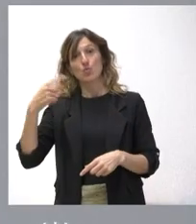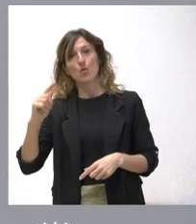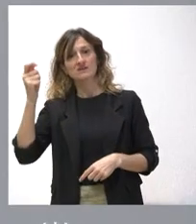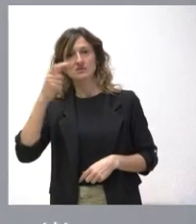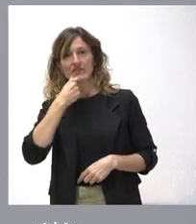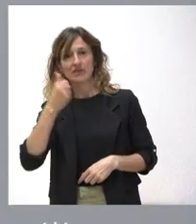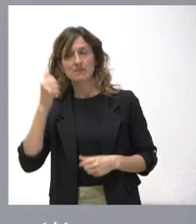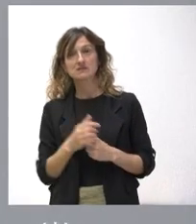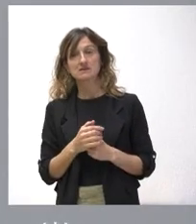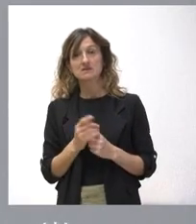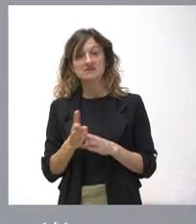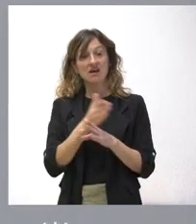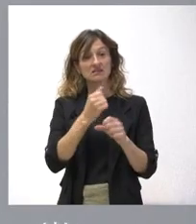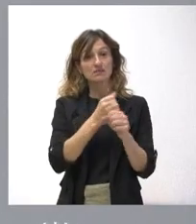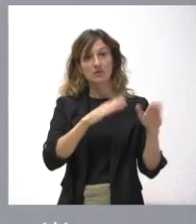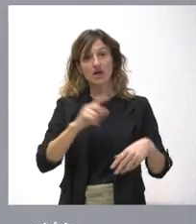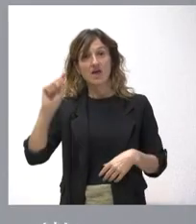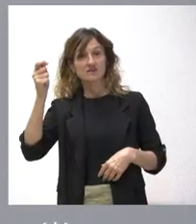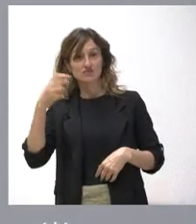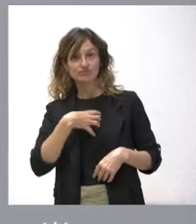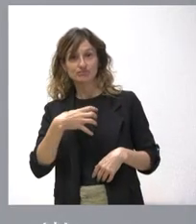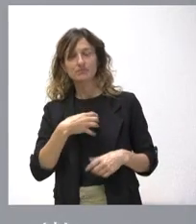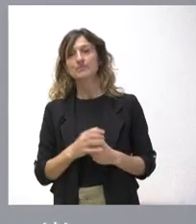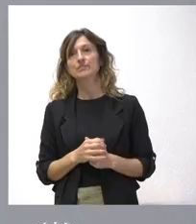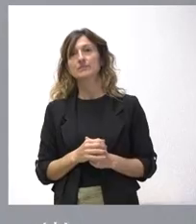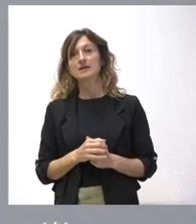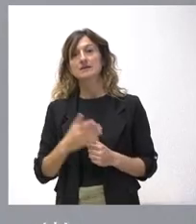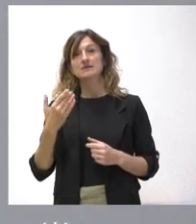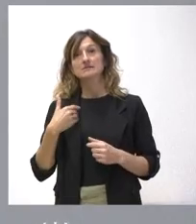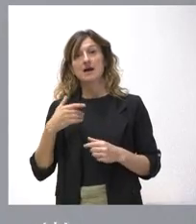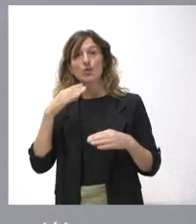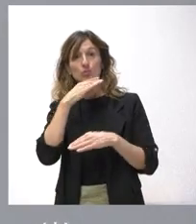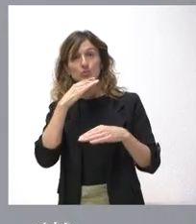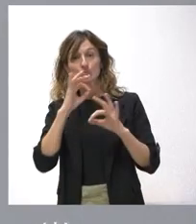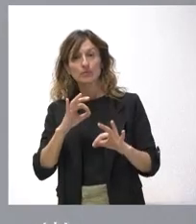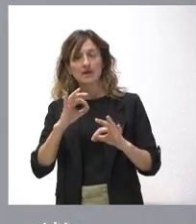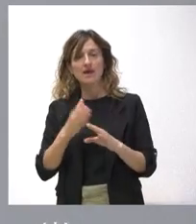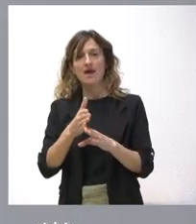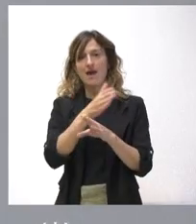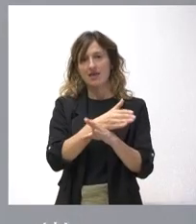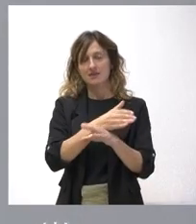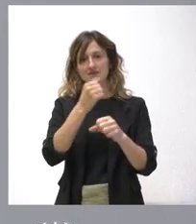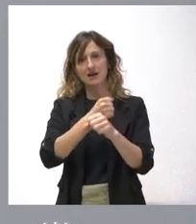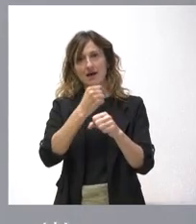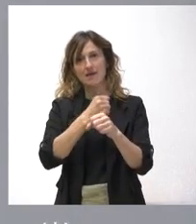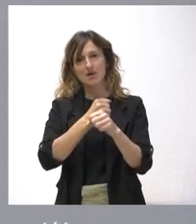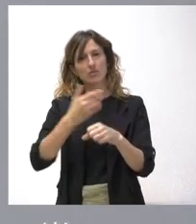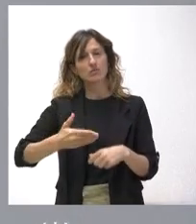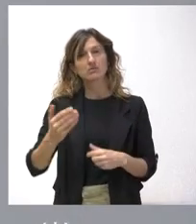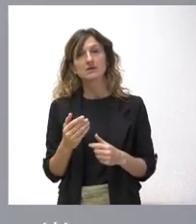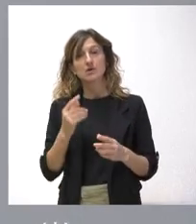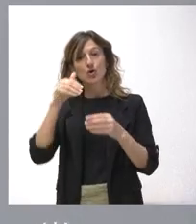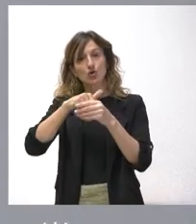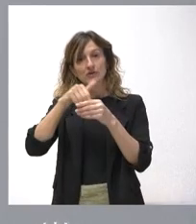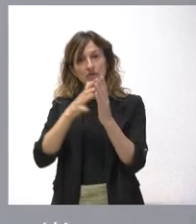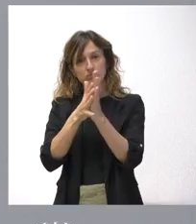difícil llegar a acuerdos si no ha habido un trabajo previo. Y, por tanto, ya a la altura que estamos es importante el trabajo previo. El trabajo previo para definir el contenido,